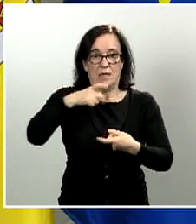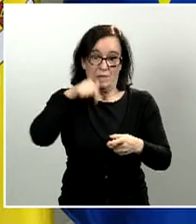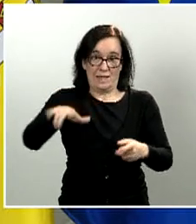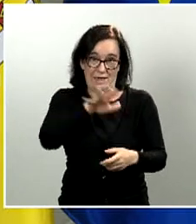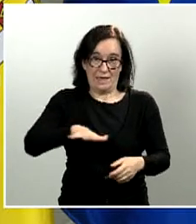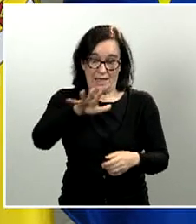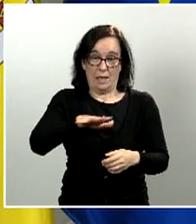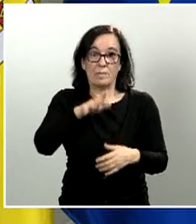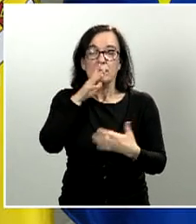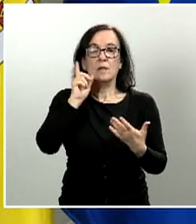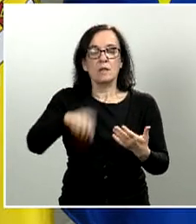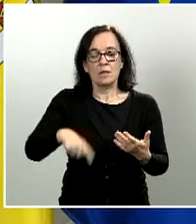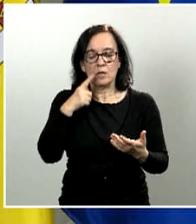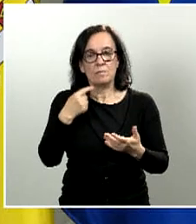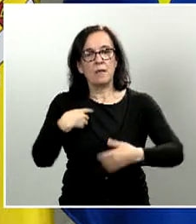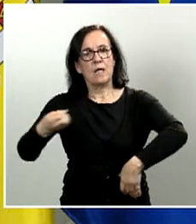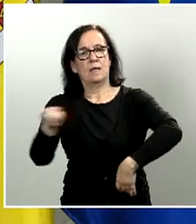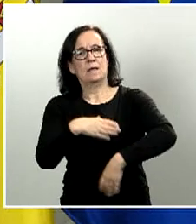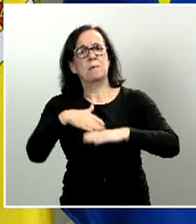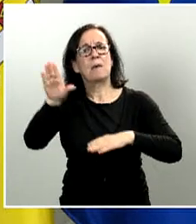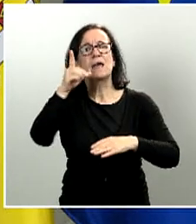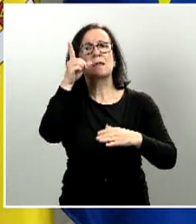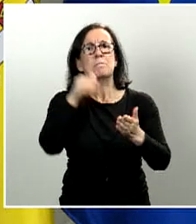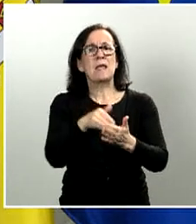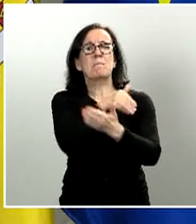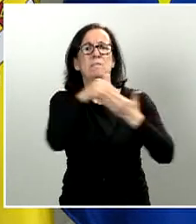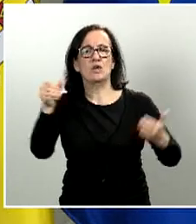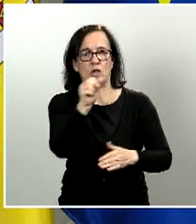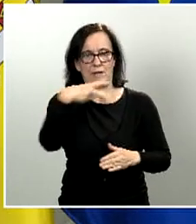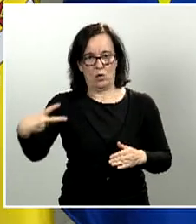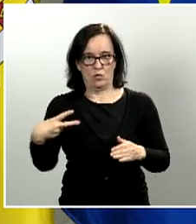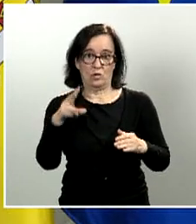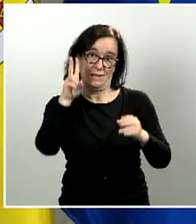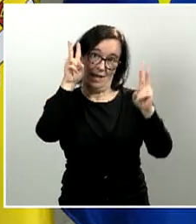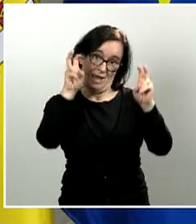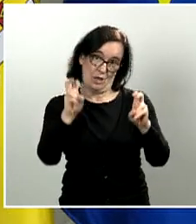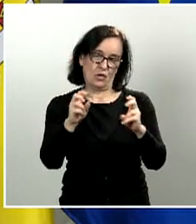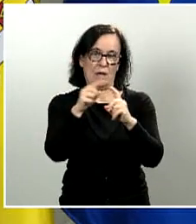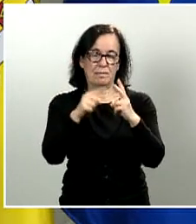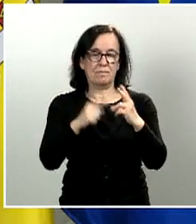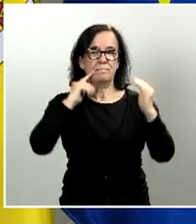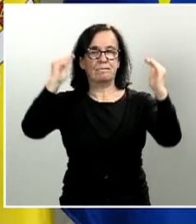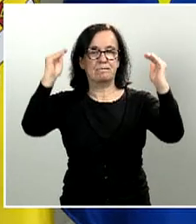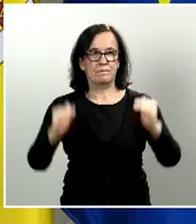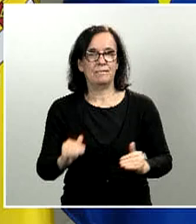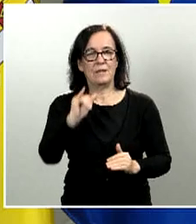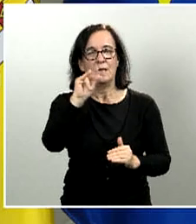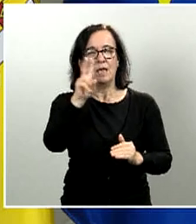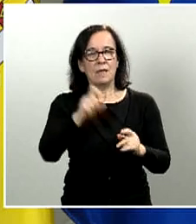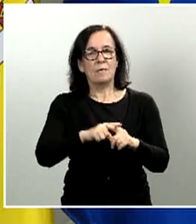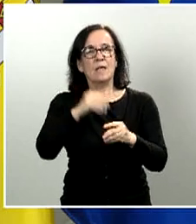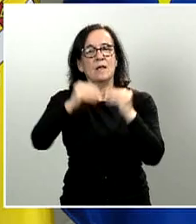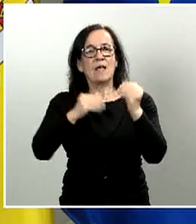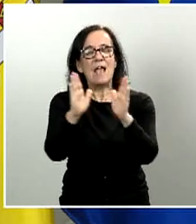permitirá un ahorro de más de mil millones de euros en estos capítulos. Se reduce también el IVA aplicable a los libros,